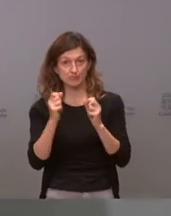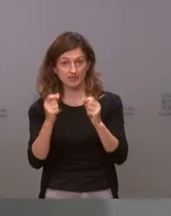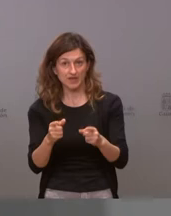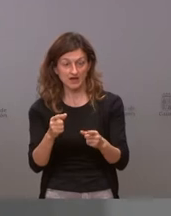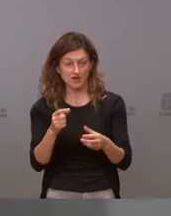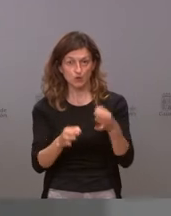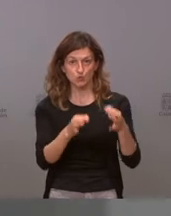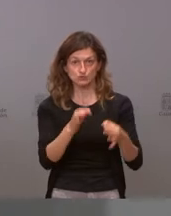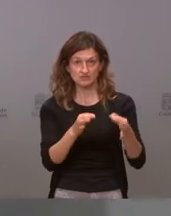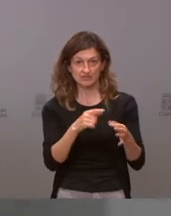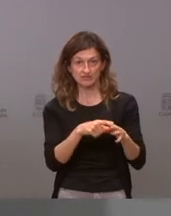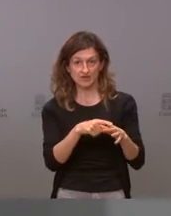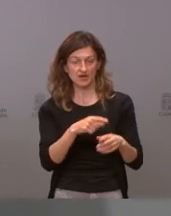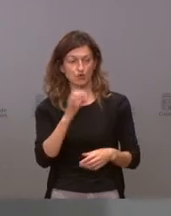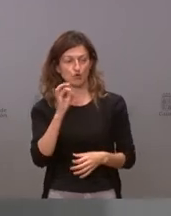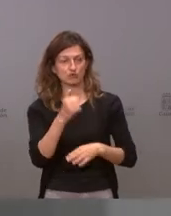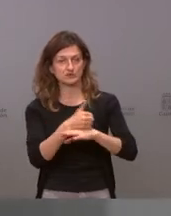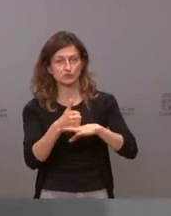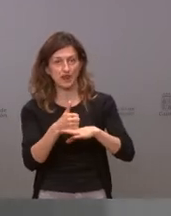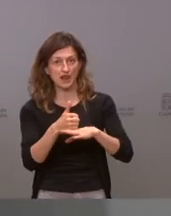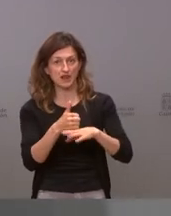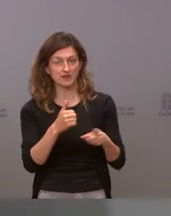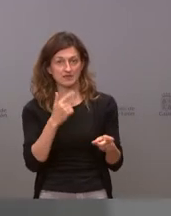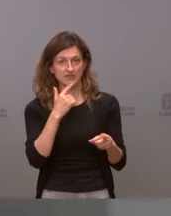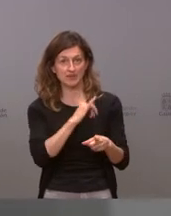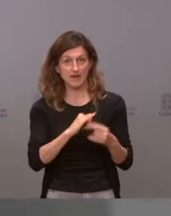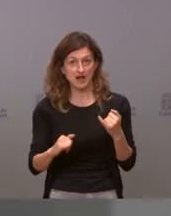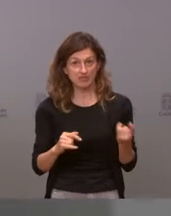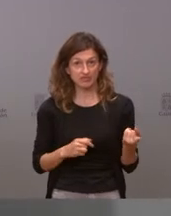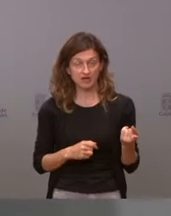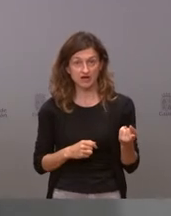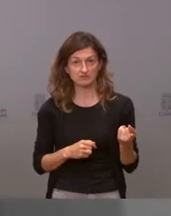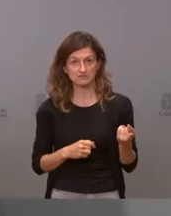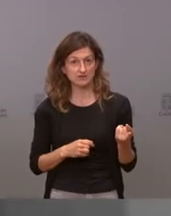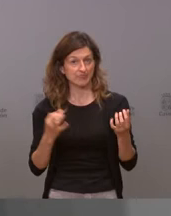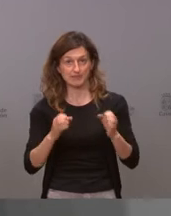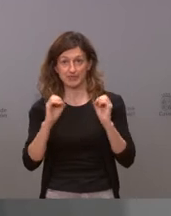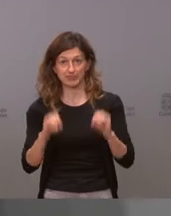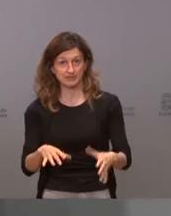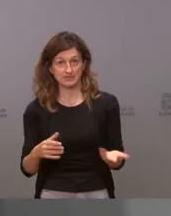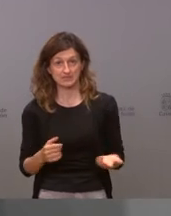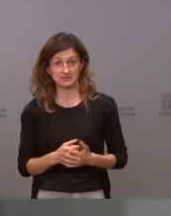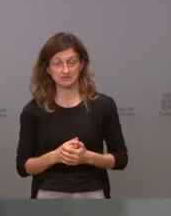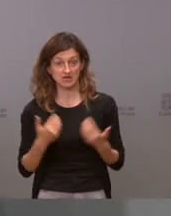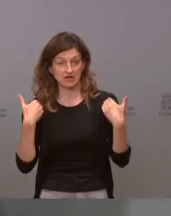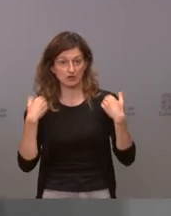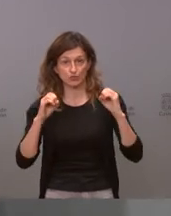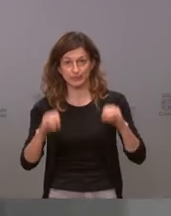justicia a sus tribunales de justicia de vengativos debería de dimitir en ese mismo momento